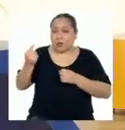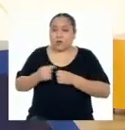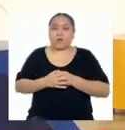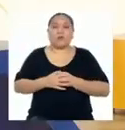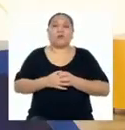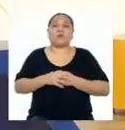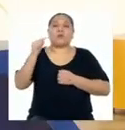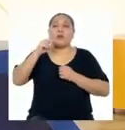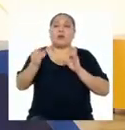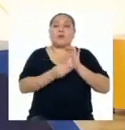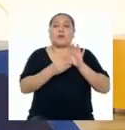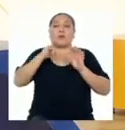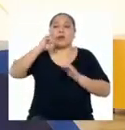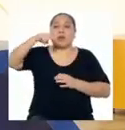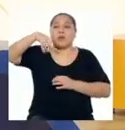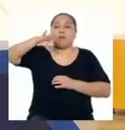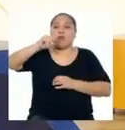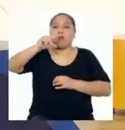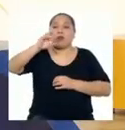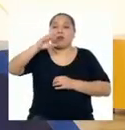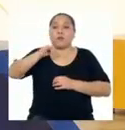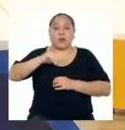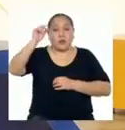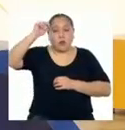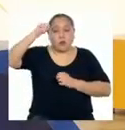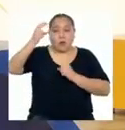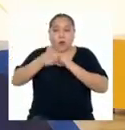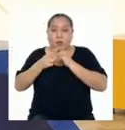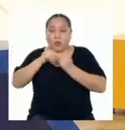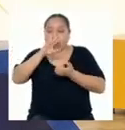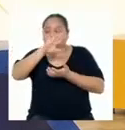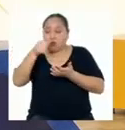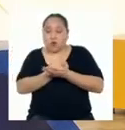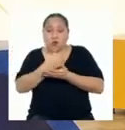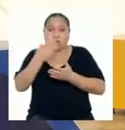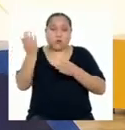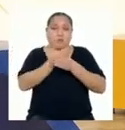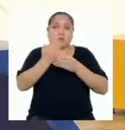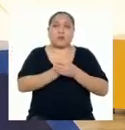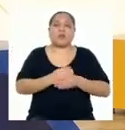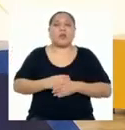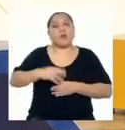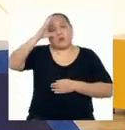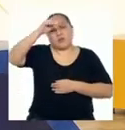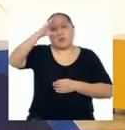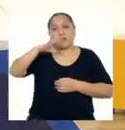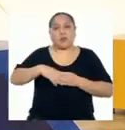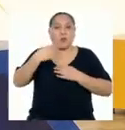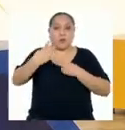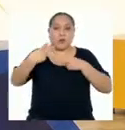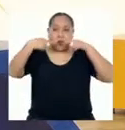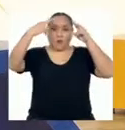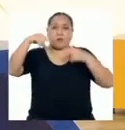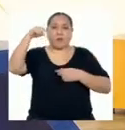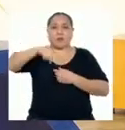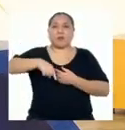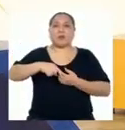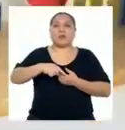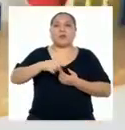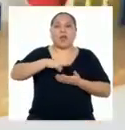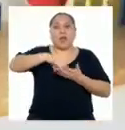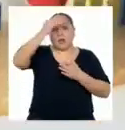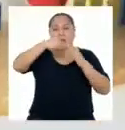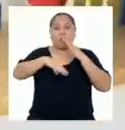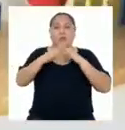todos sus trabajos en su portafolio de aprendizajes. Chicas, chicos, esto fue todo por hoy. Nos vemos pronto en...